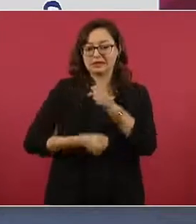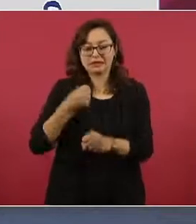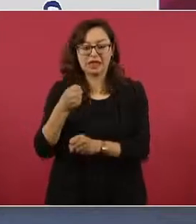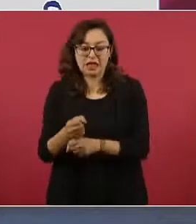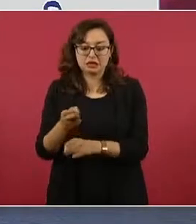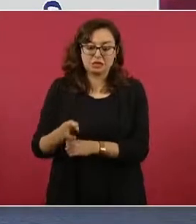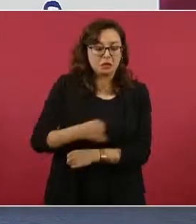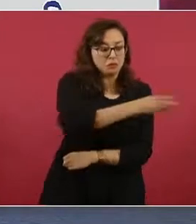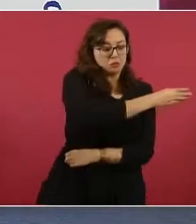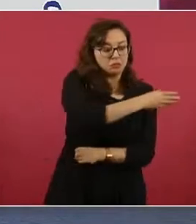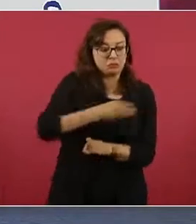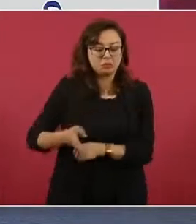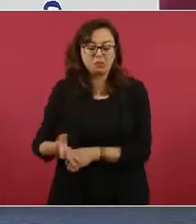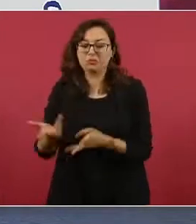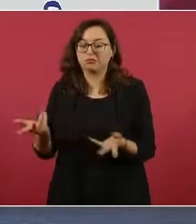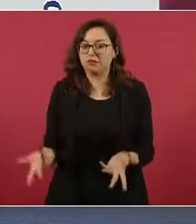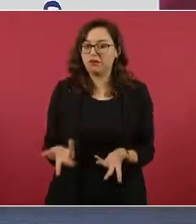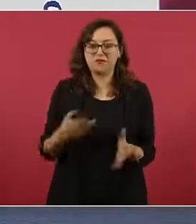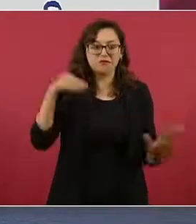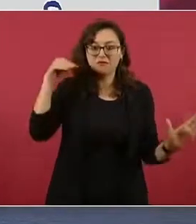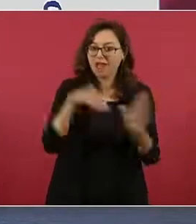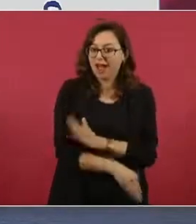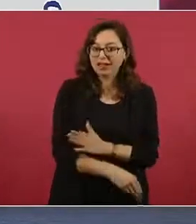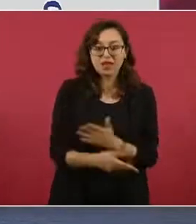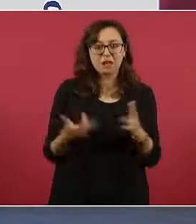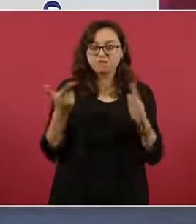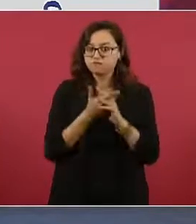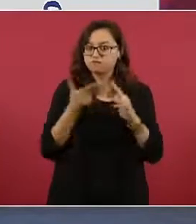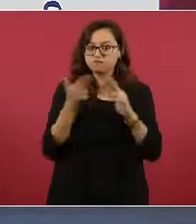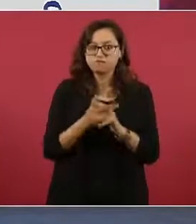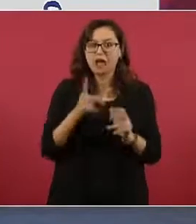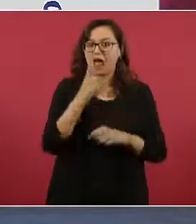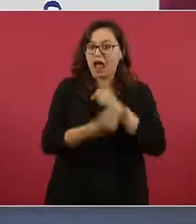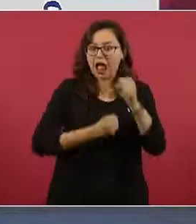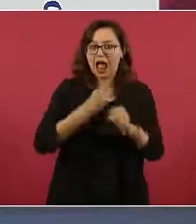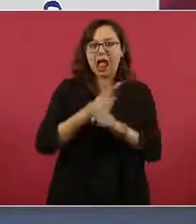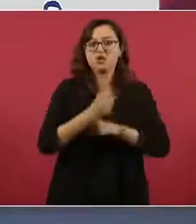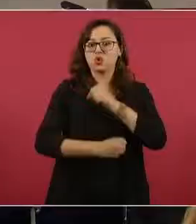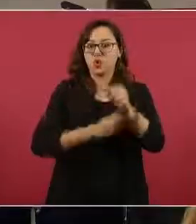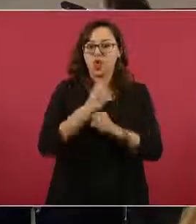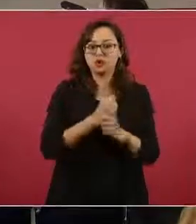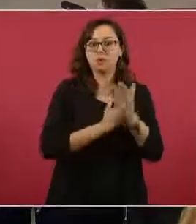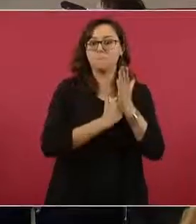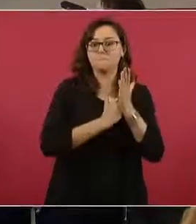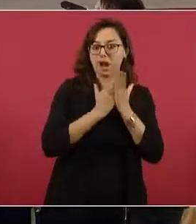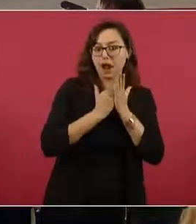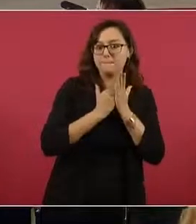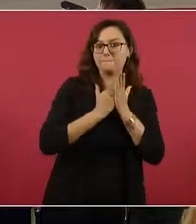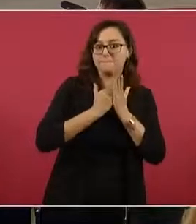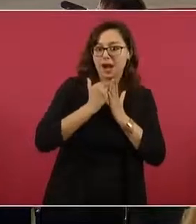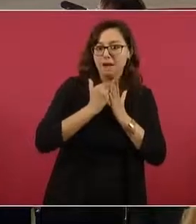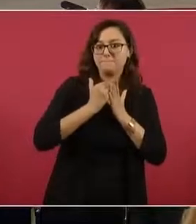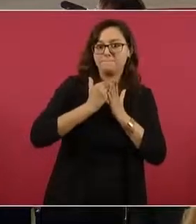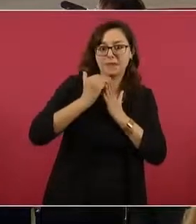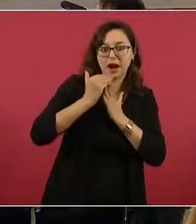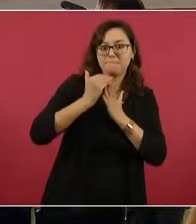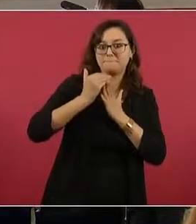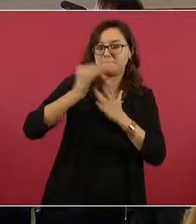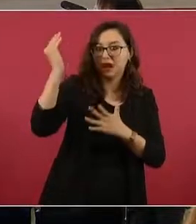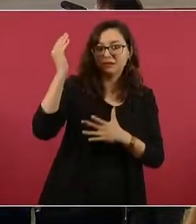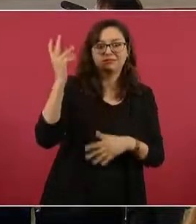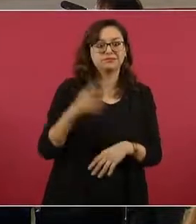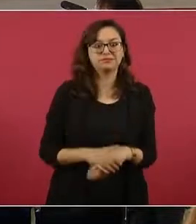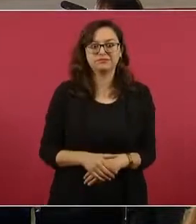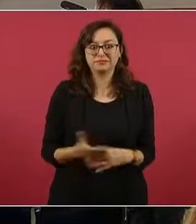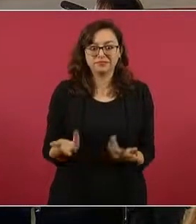masacres durante